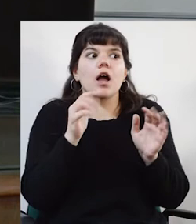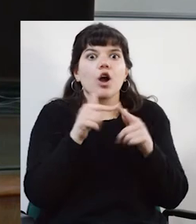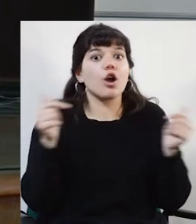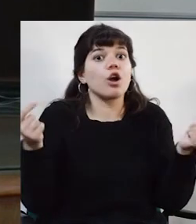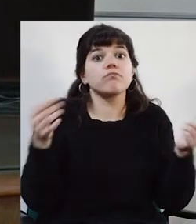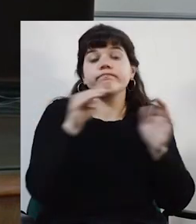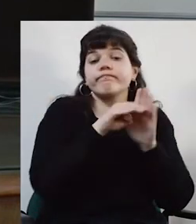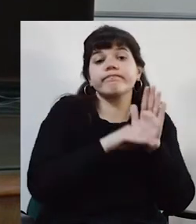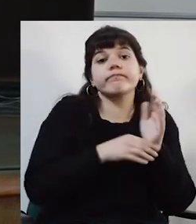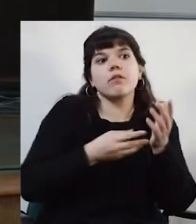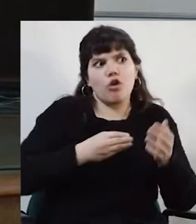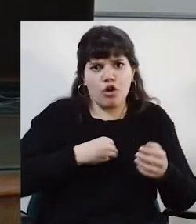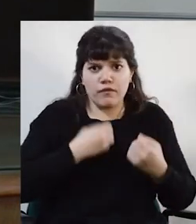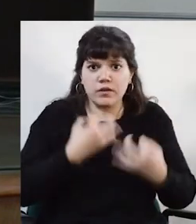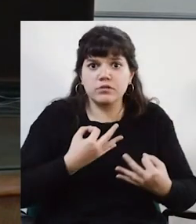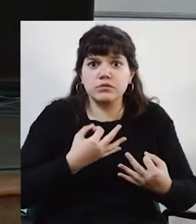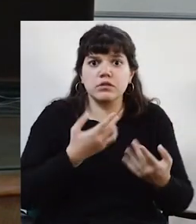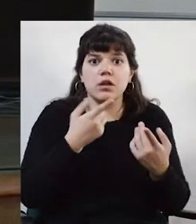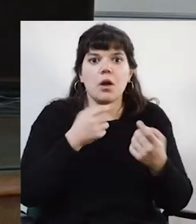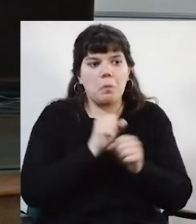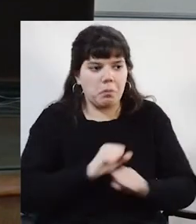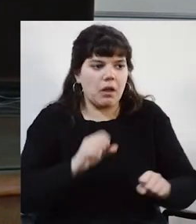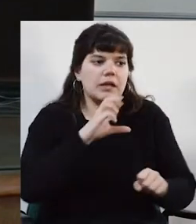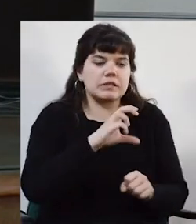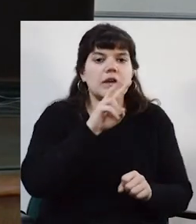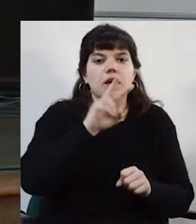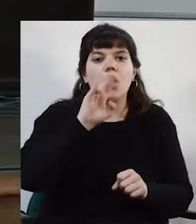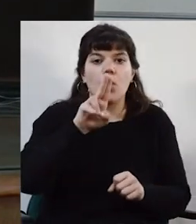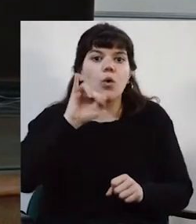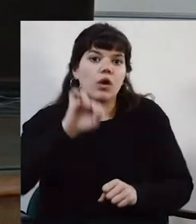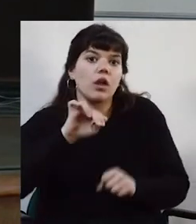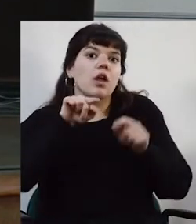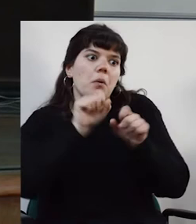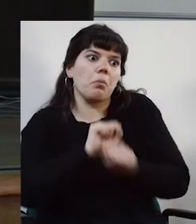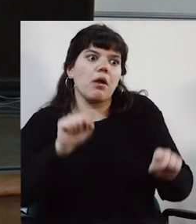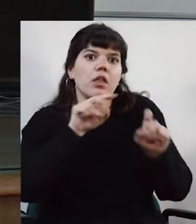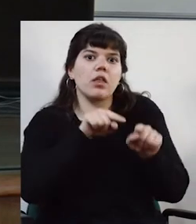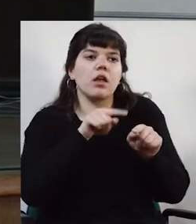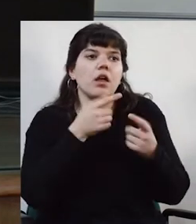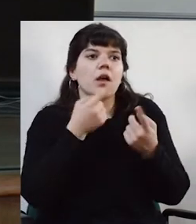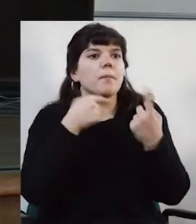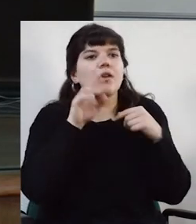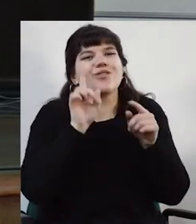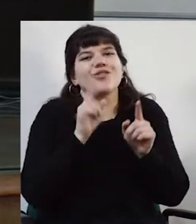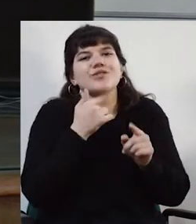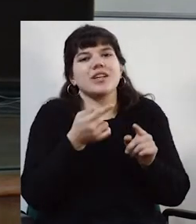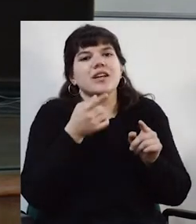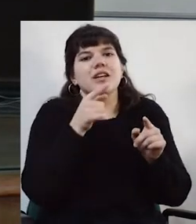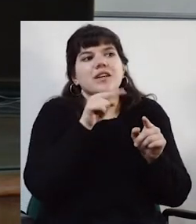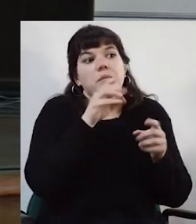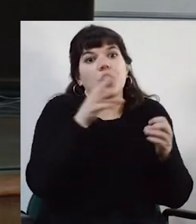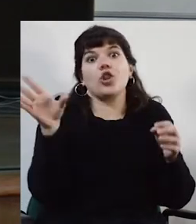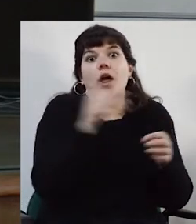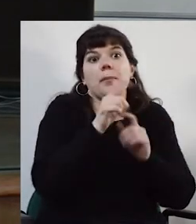confiables. Podría ser el CBUI si todos estuviéramos, porque a partir de ahí estaría una... Pero no todos estamos en el CBUI,